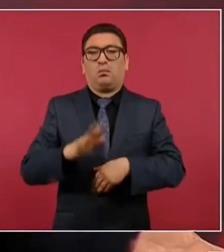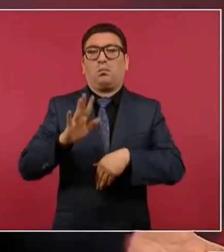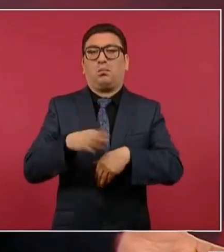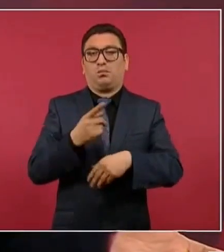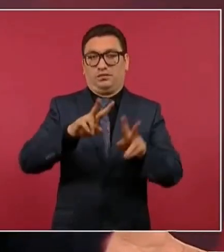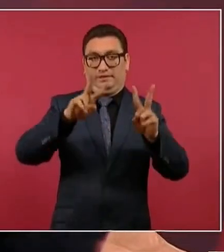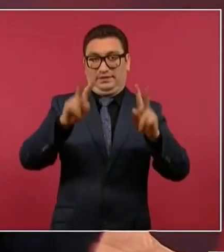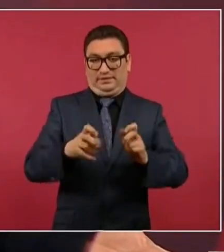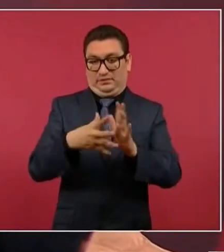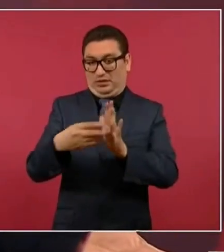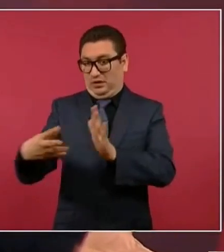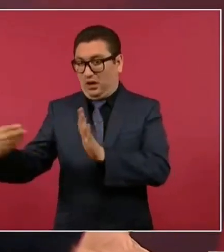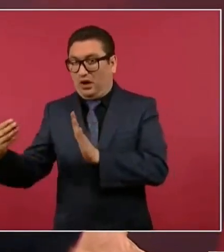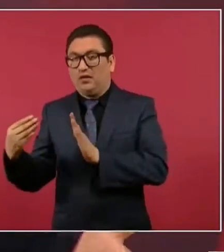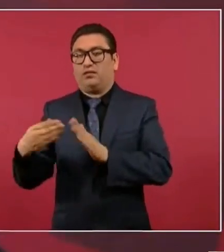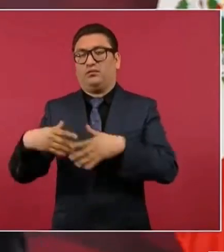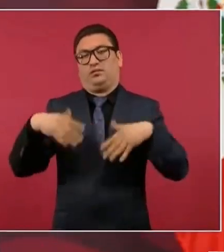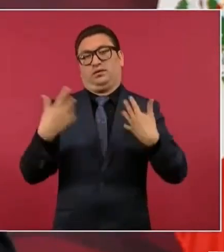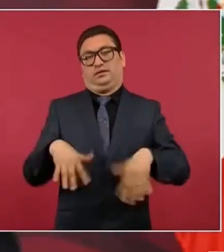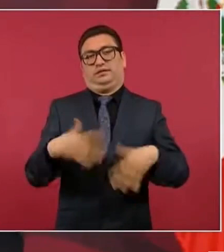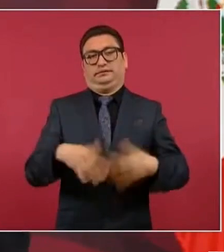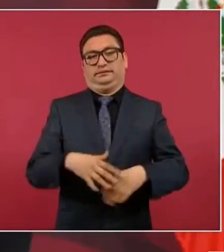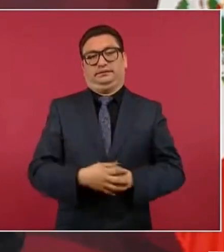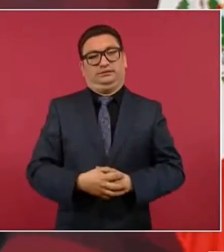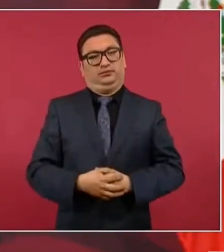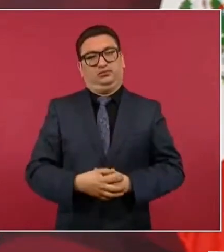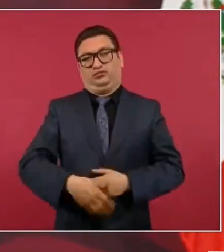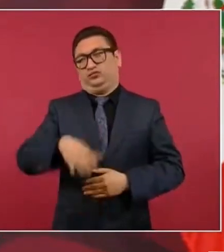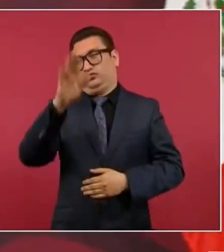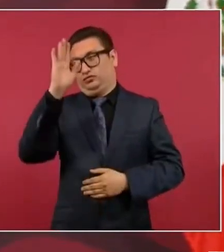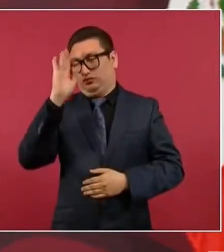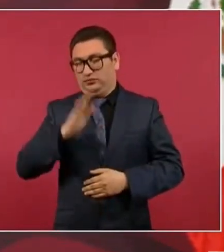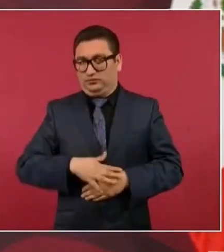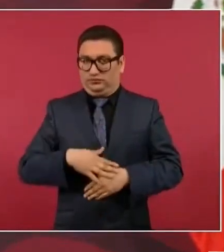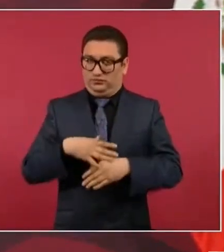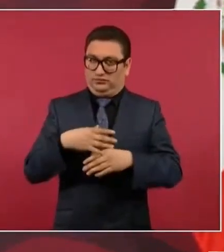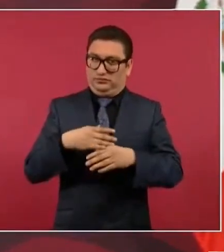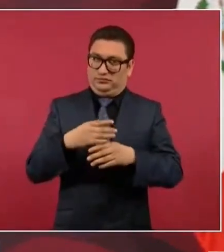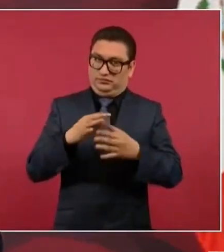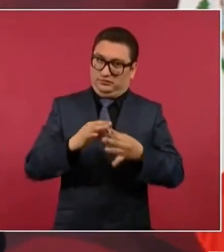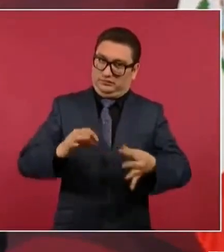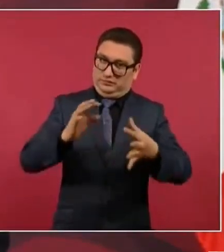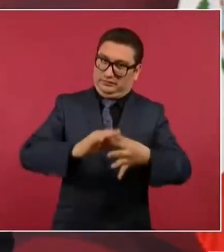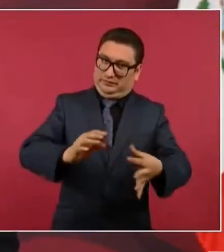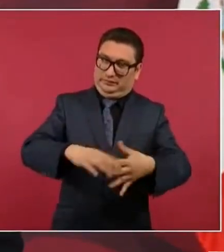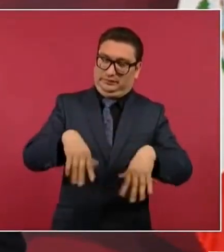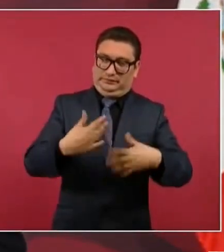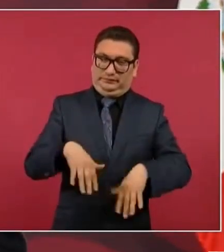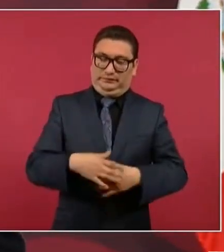plagios, ¡ay! No me quiero meter en esas honduras.